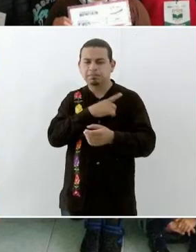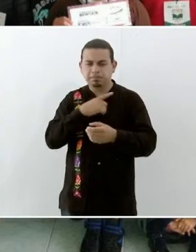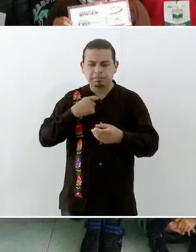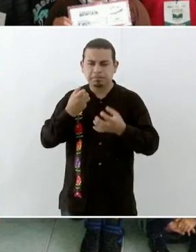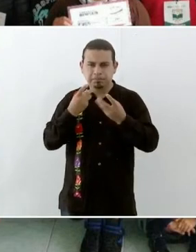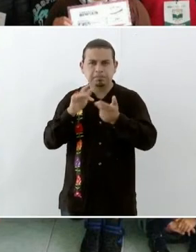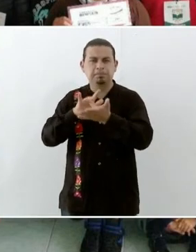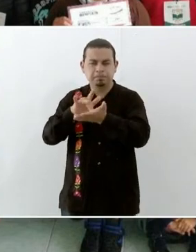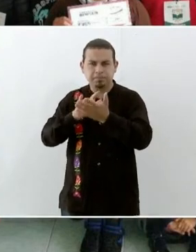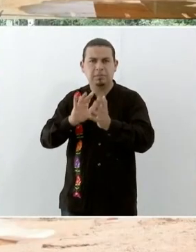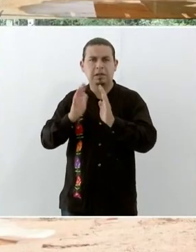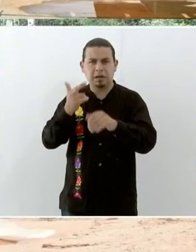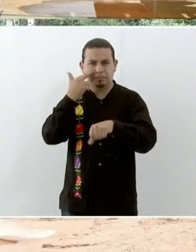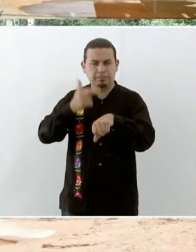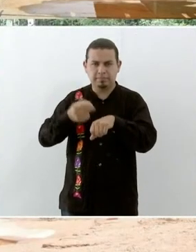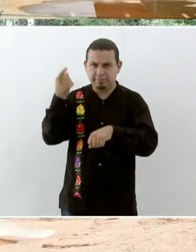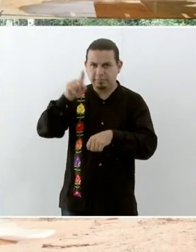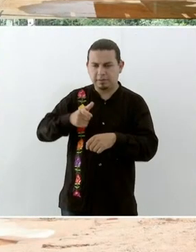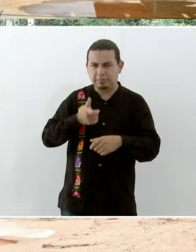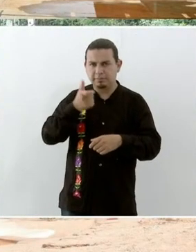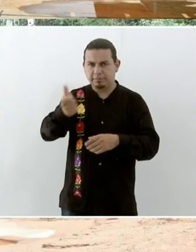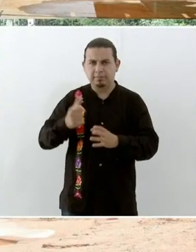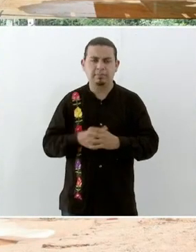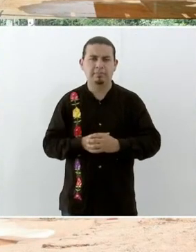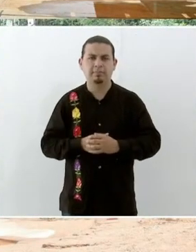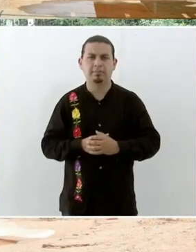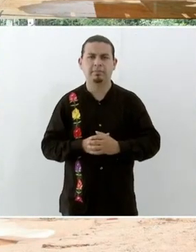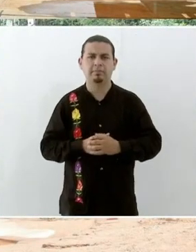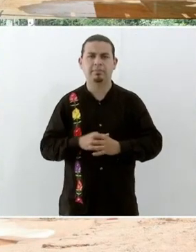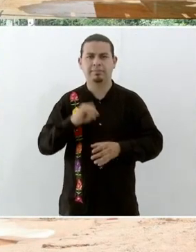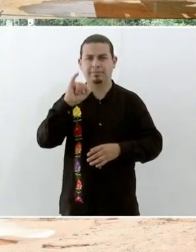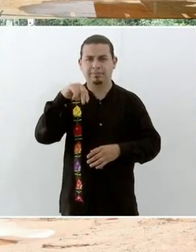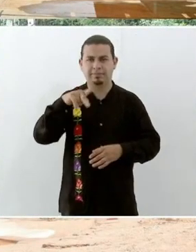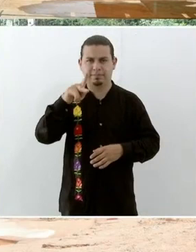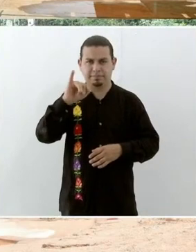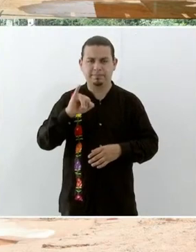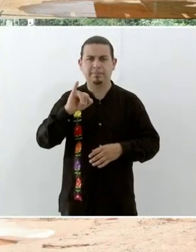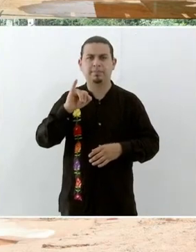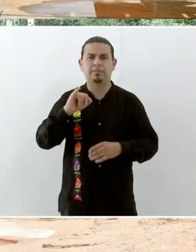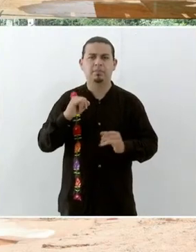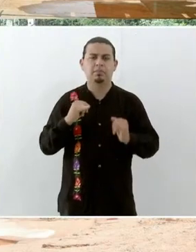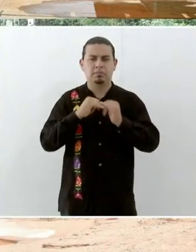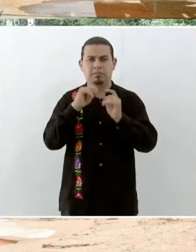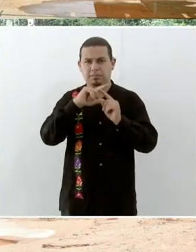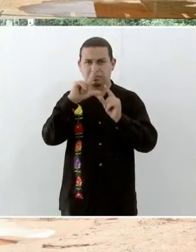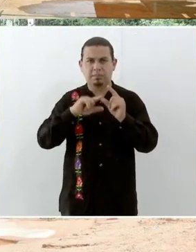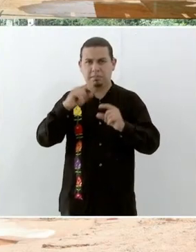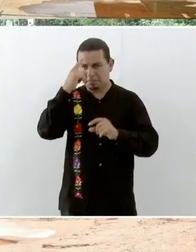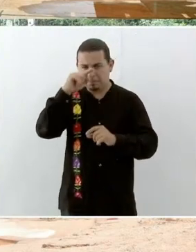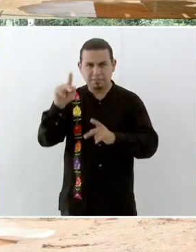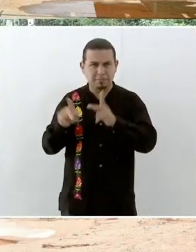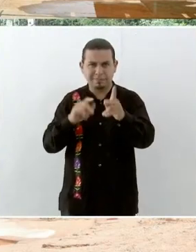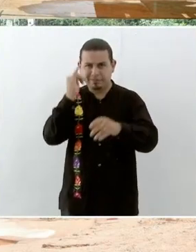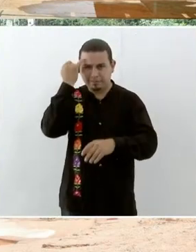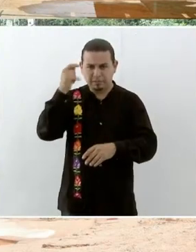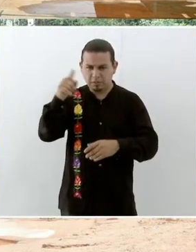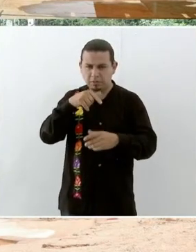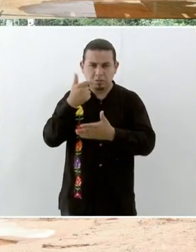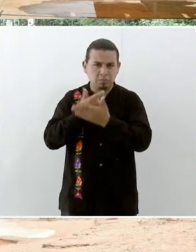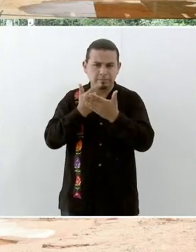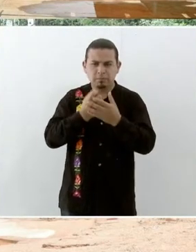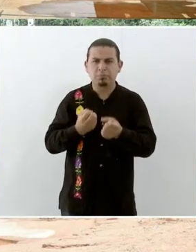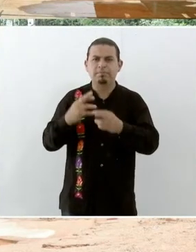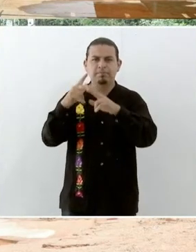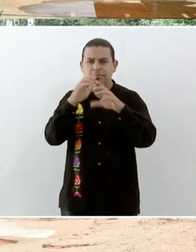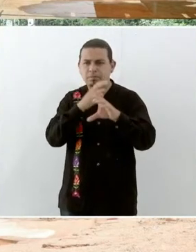Adelante. El INPI el Instituto Nacional para los Pueblos Indígenas va a